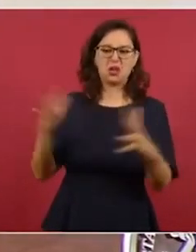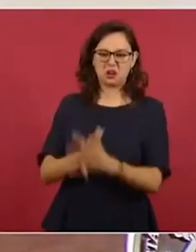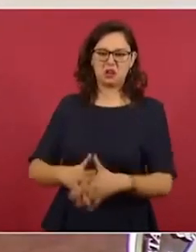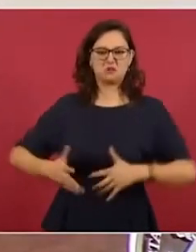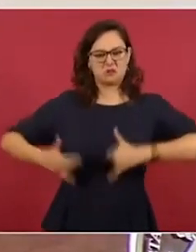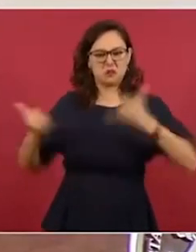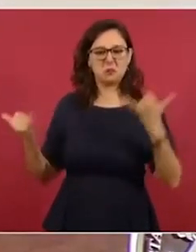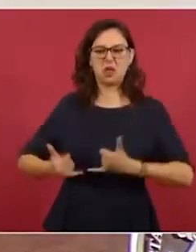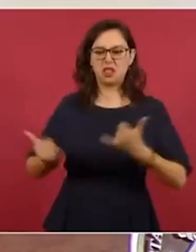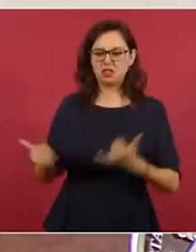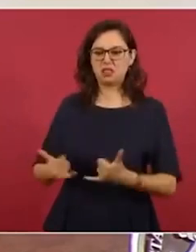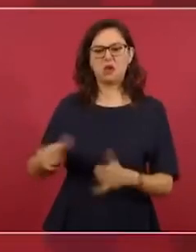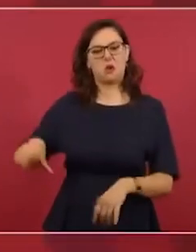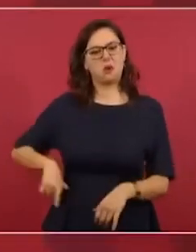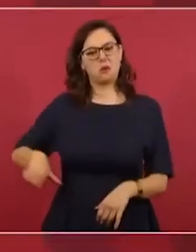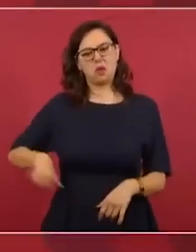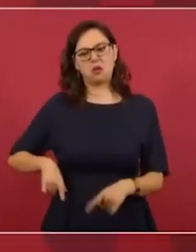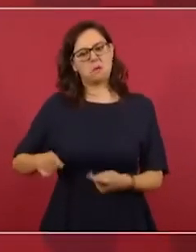y así